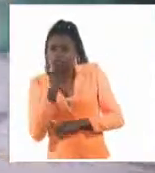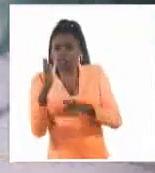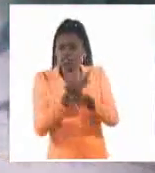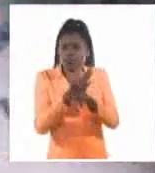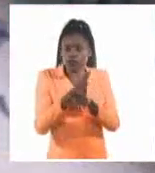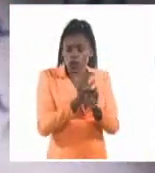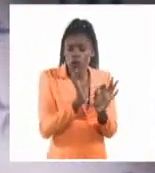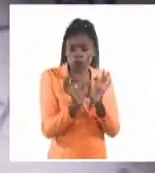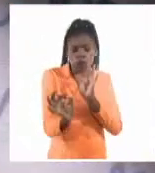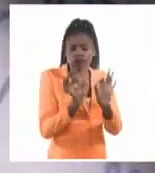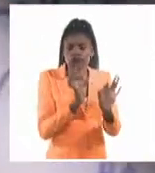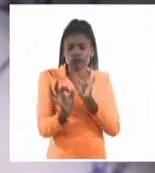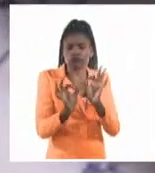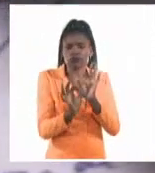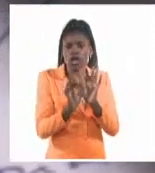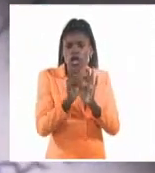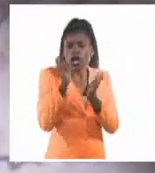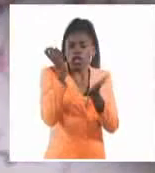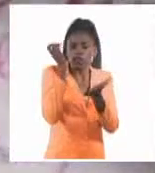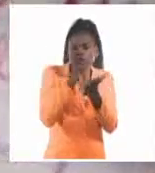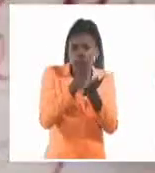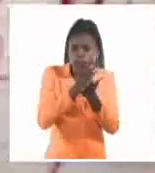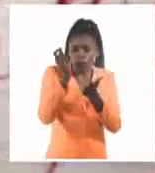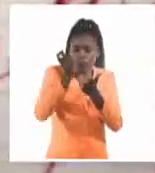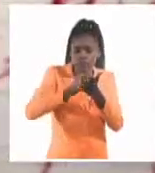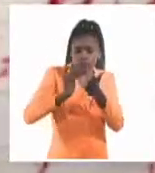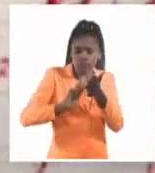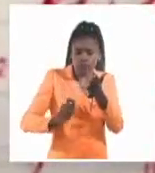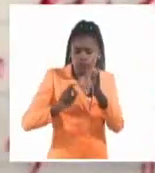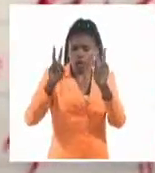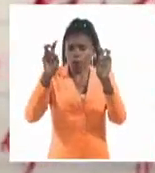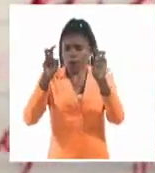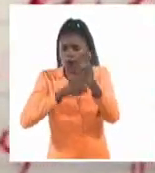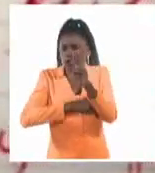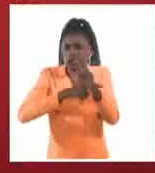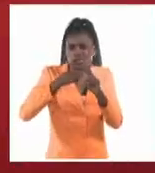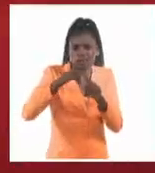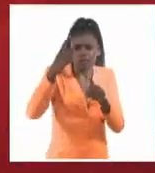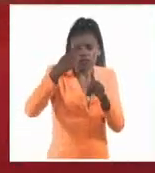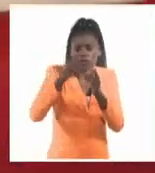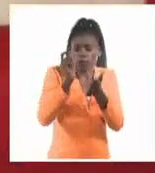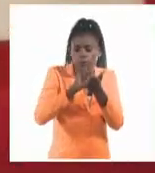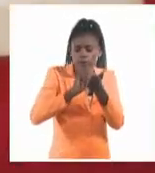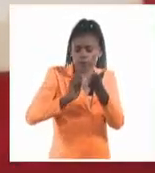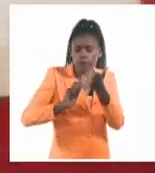conservar apuntes de estudios, cartas, artículos, relatos y otros escritos.